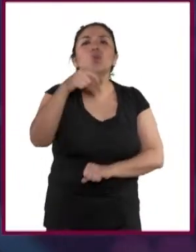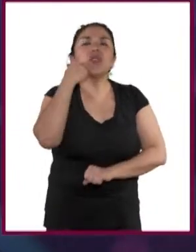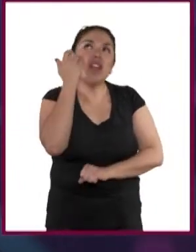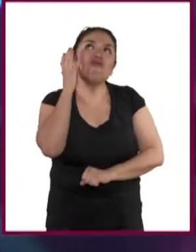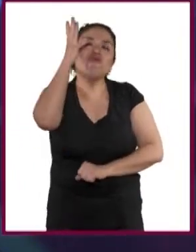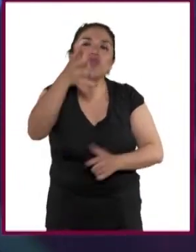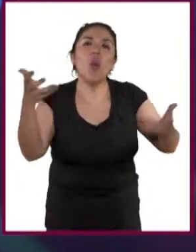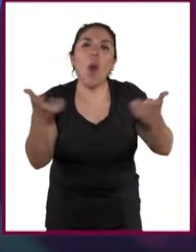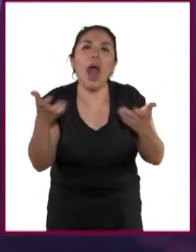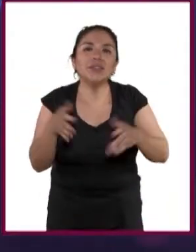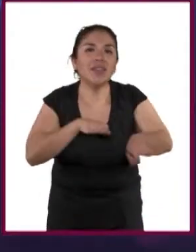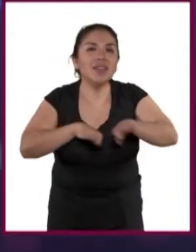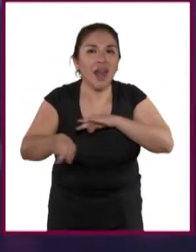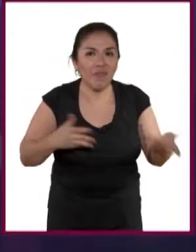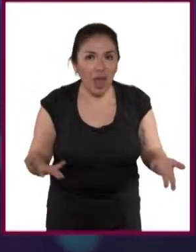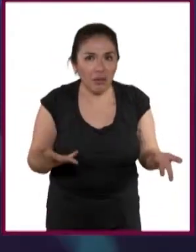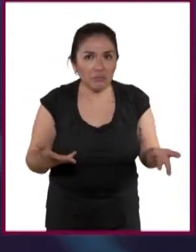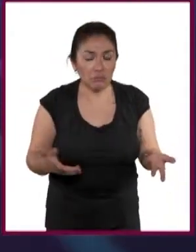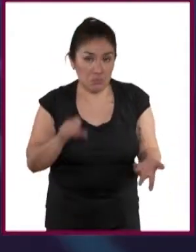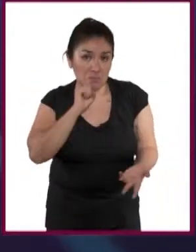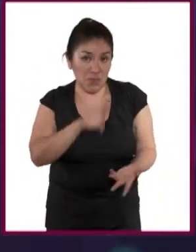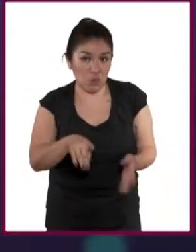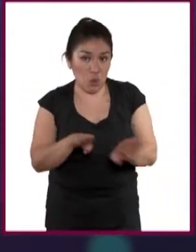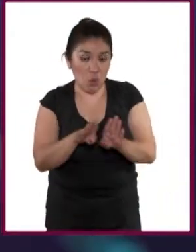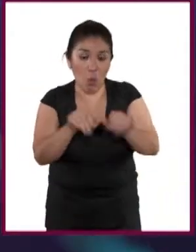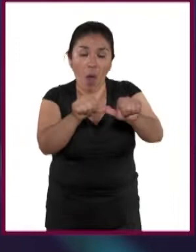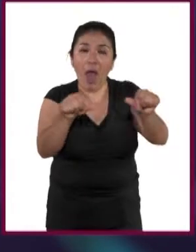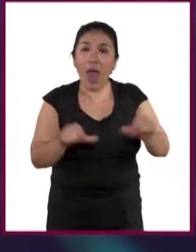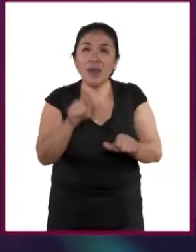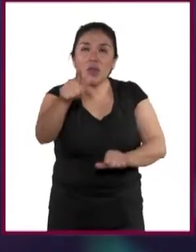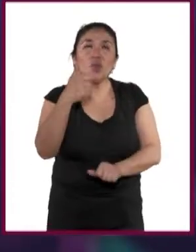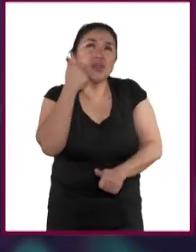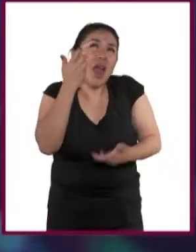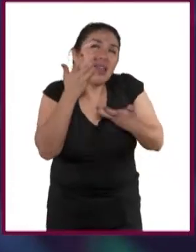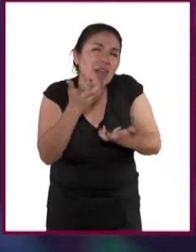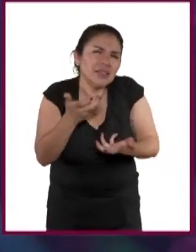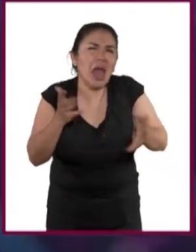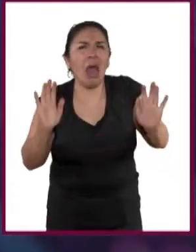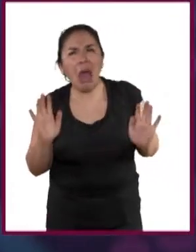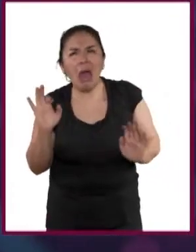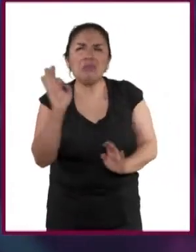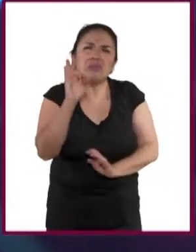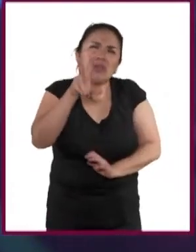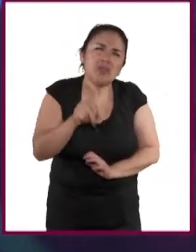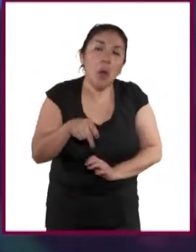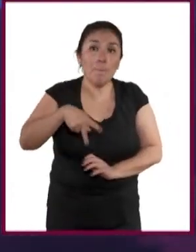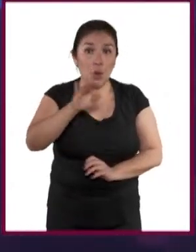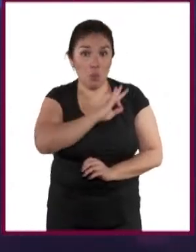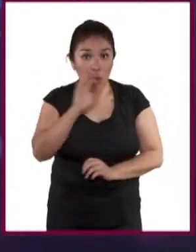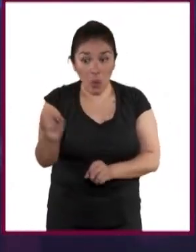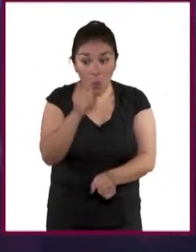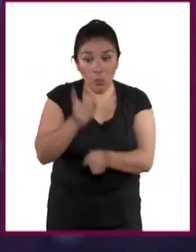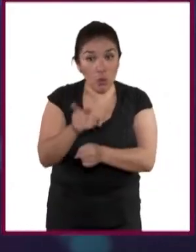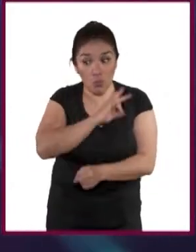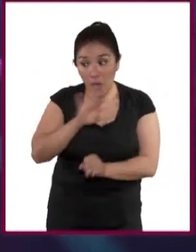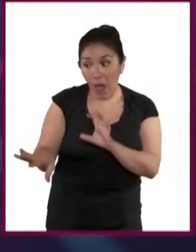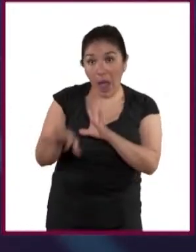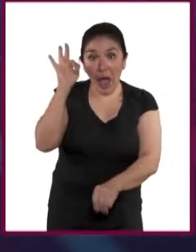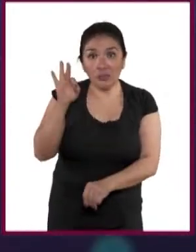desempeñarte a Coturo. Quizás no sean propiamente del área en la que te gustaría, pero si tienes oportunidad de elegir,